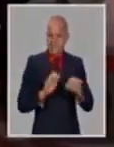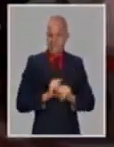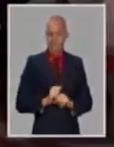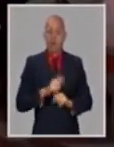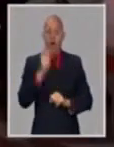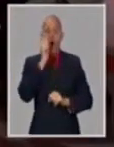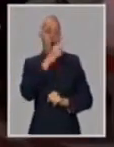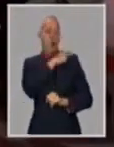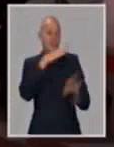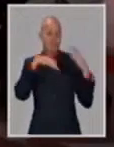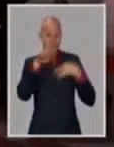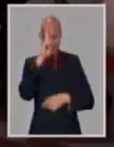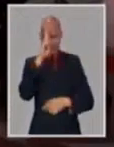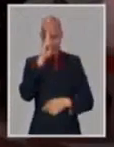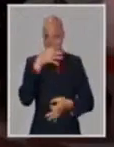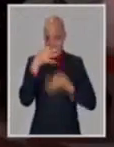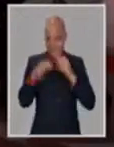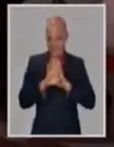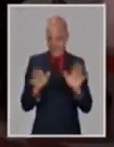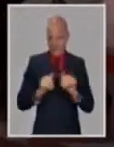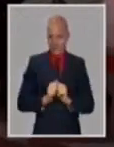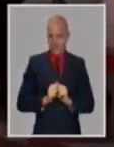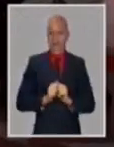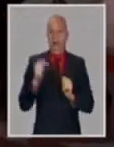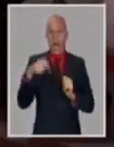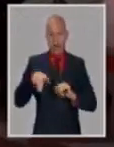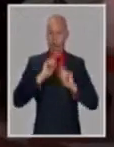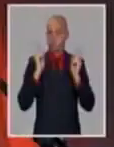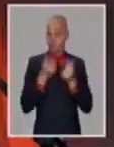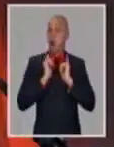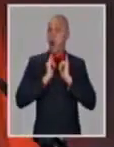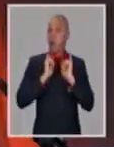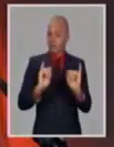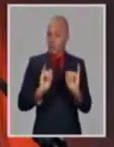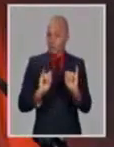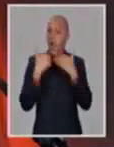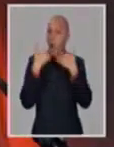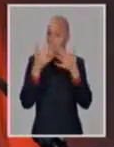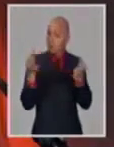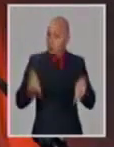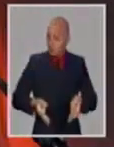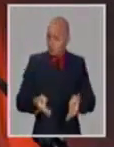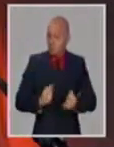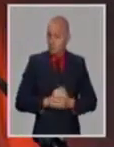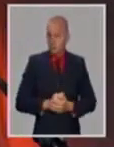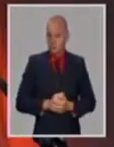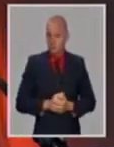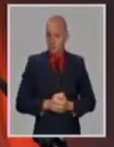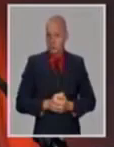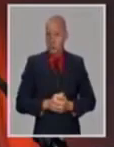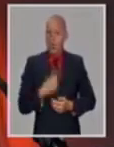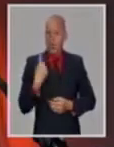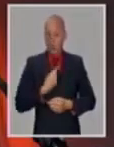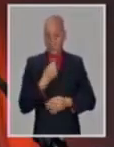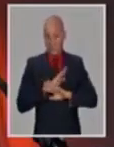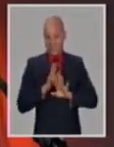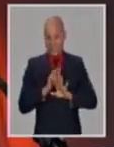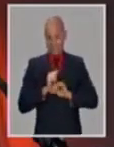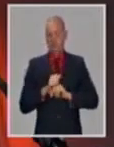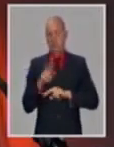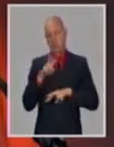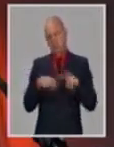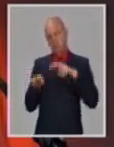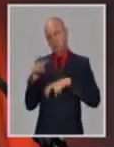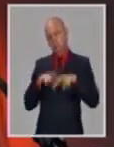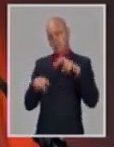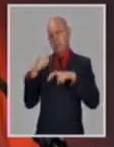Y ya ahora sí hay que reportarlo. Y son variantes. Entonces, nosotros en lo que hemos buscado, fíjense que en la